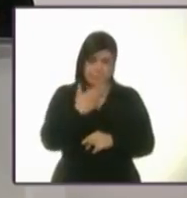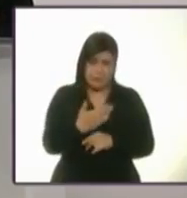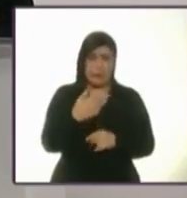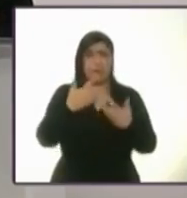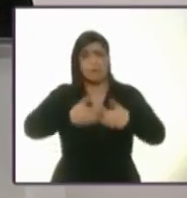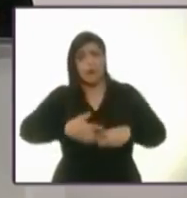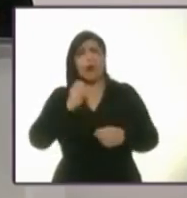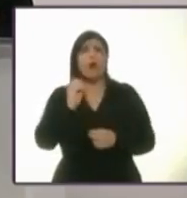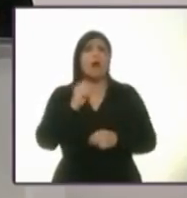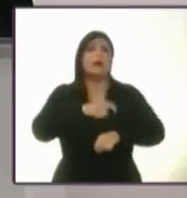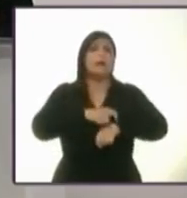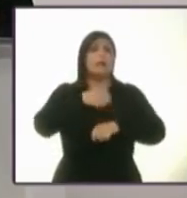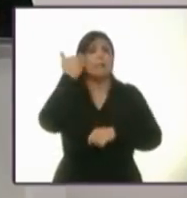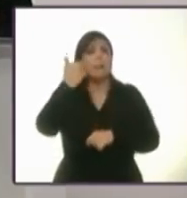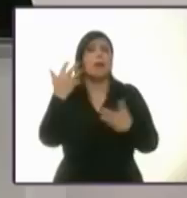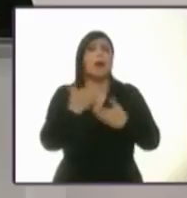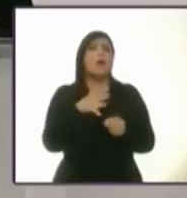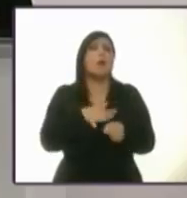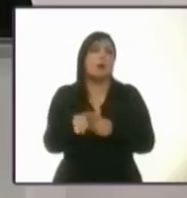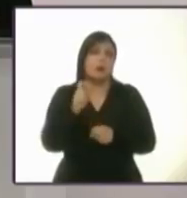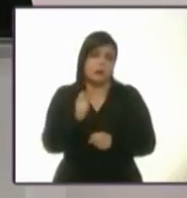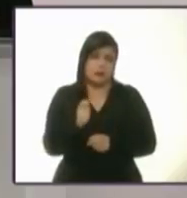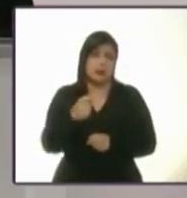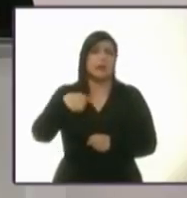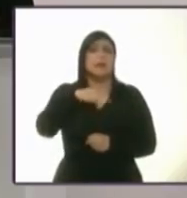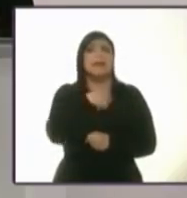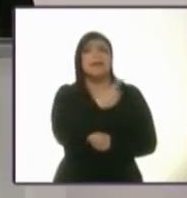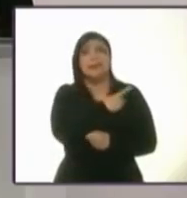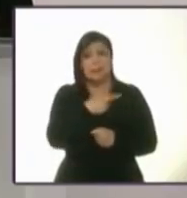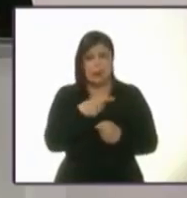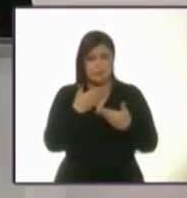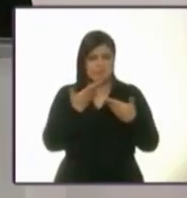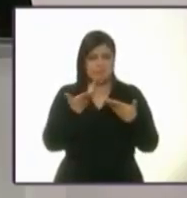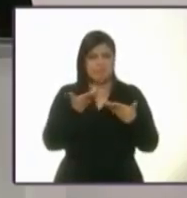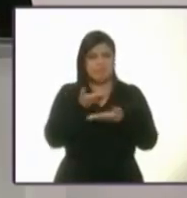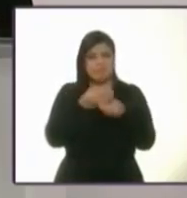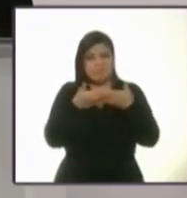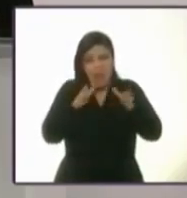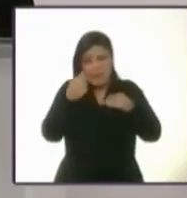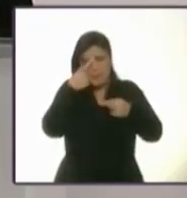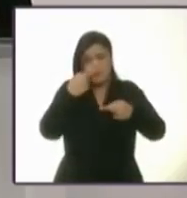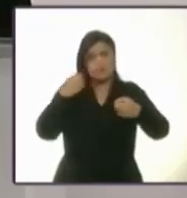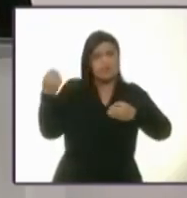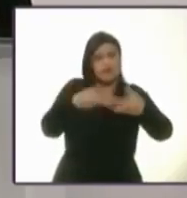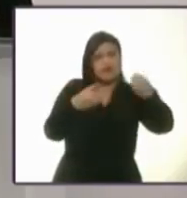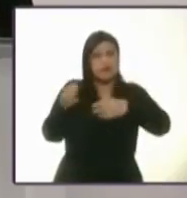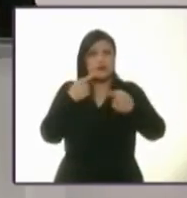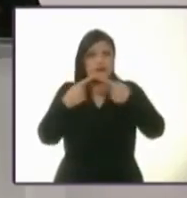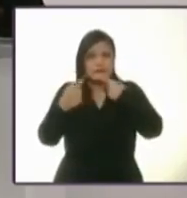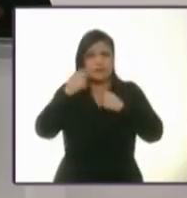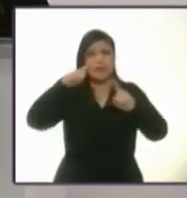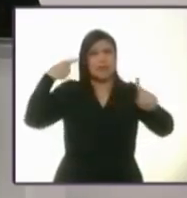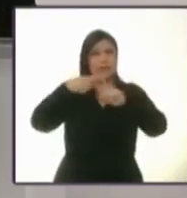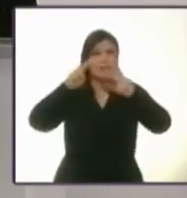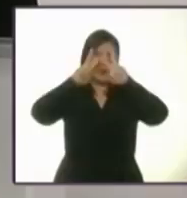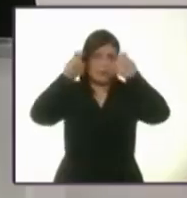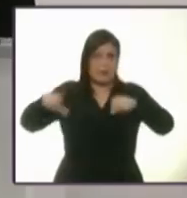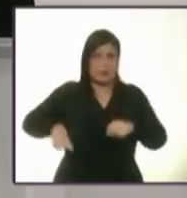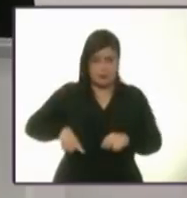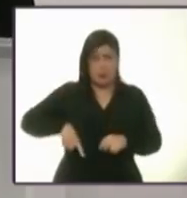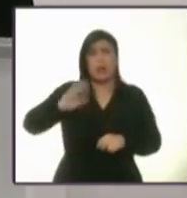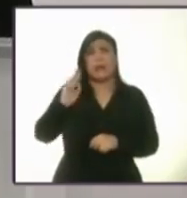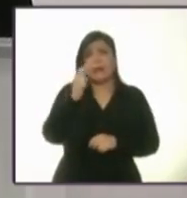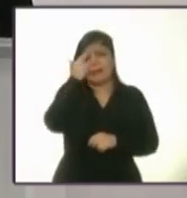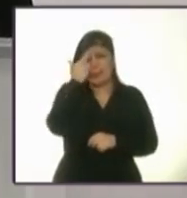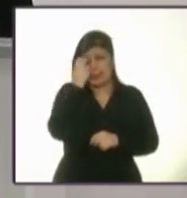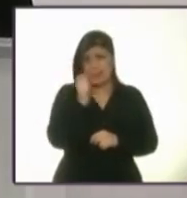lo harían? Aquí es donde esperamos que se abra la discusión sobre el tema de gobierno, candidatos. Bueno, les recordamos que en este